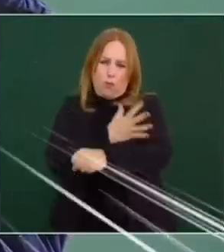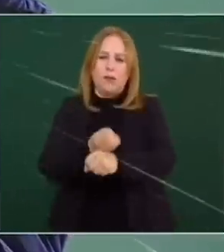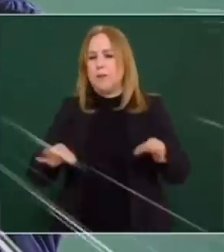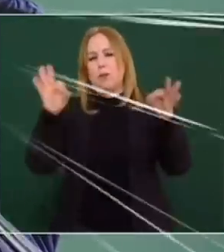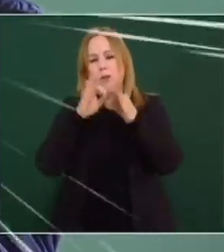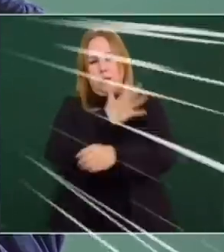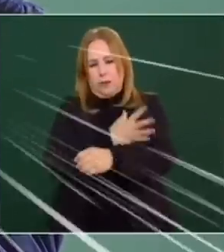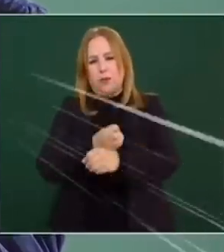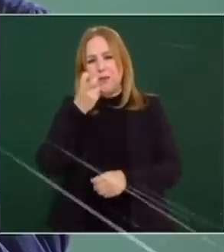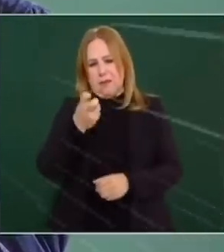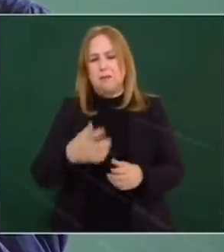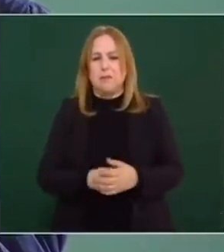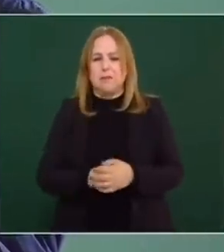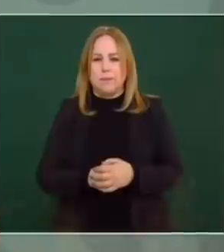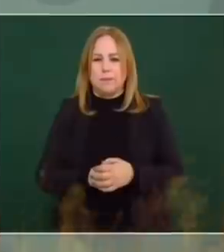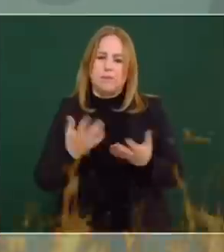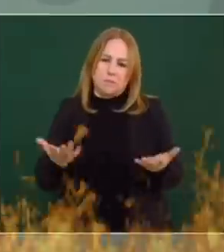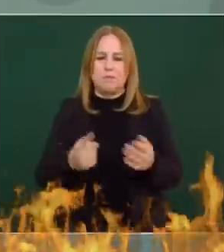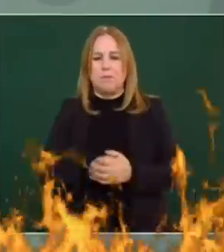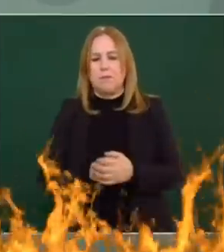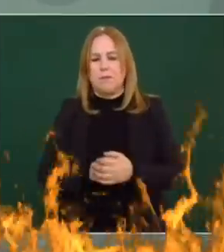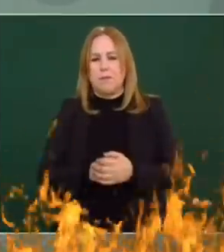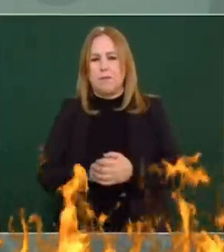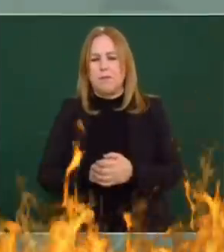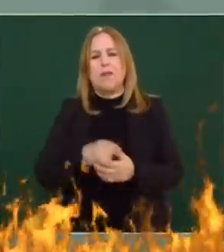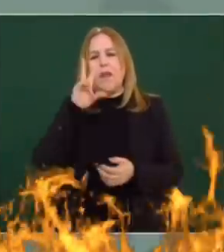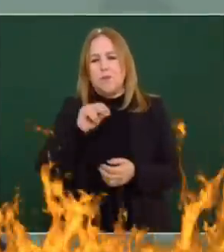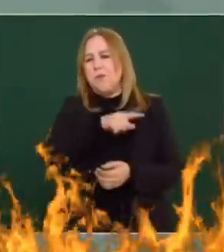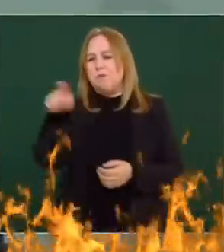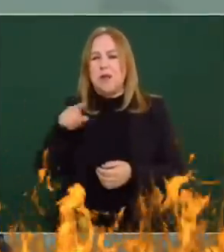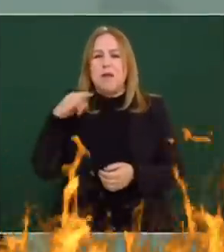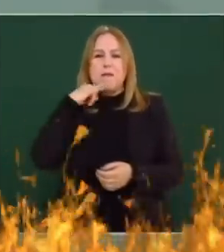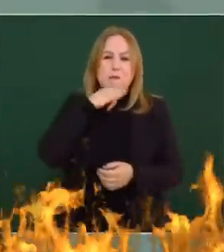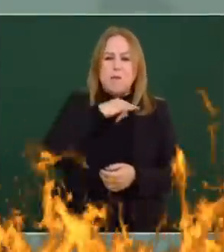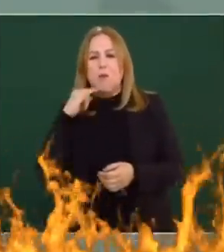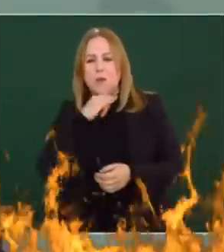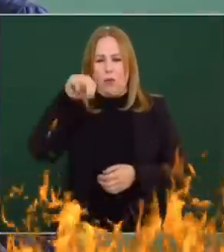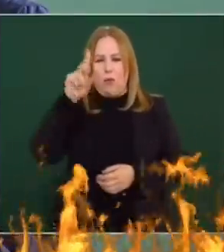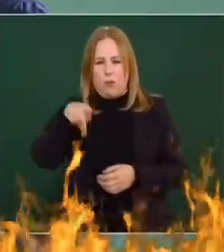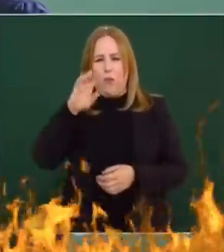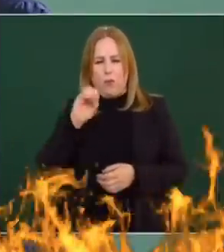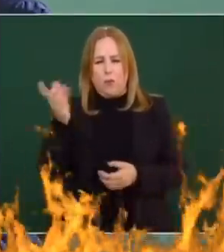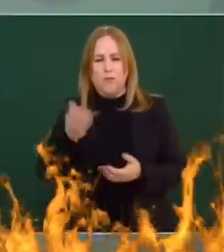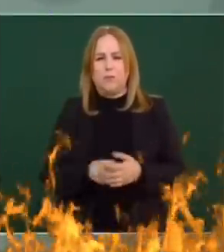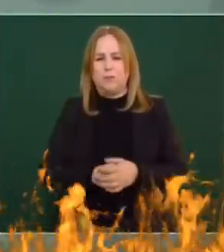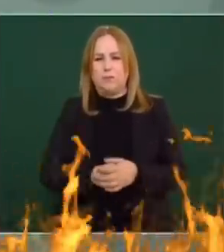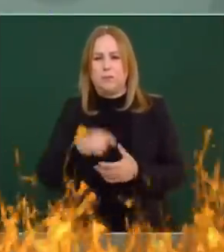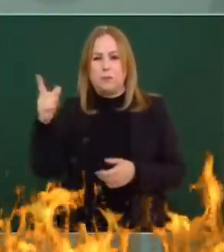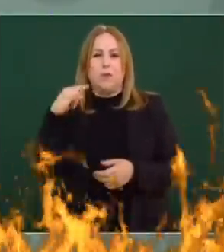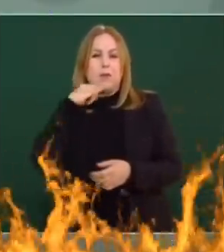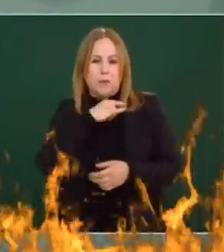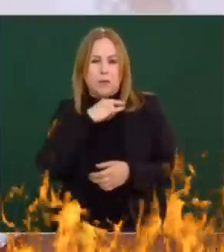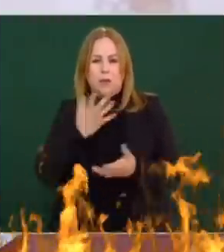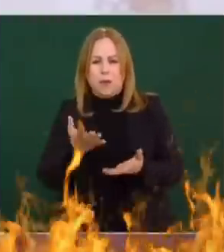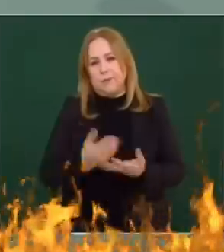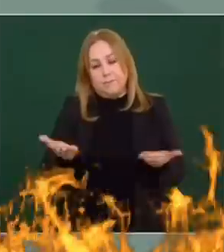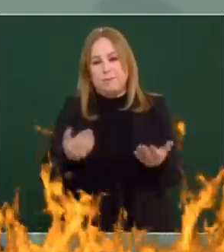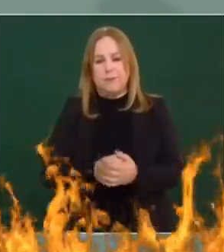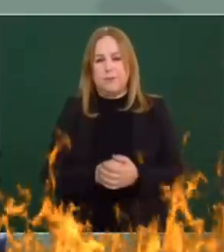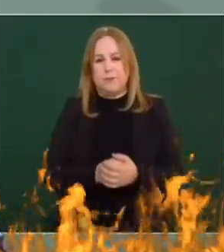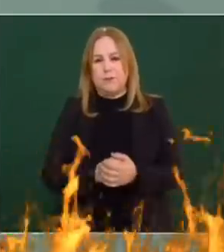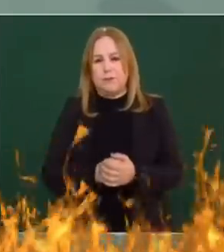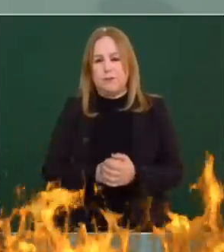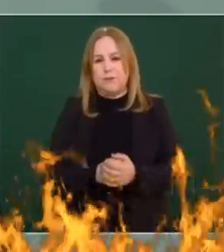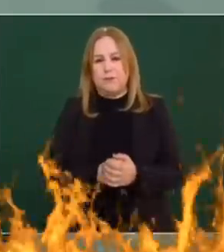importante en mi vida. Entonces, que no se rasguen las vestiduras de manera hipócrita a Alejandro Junco, porque con todo respeto no somos iguales.